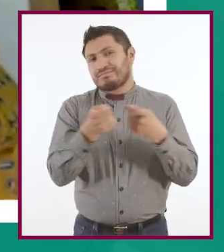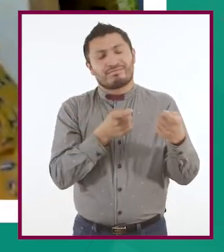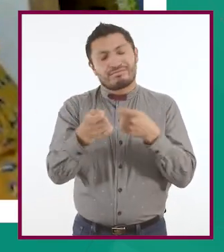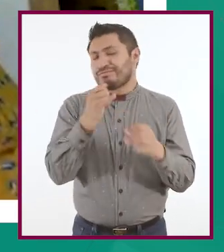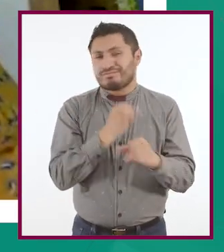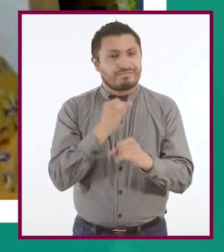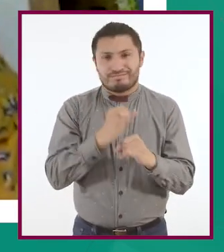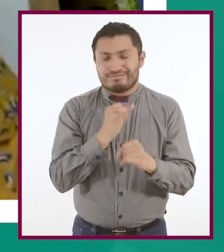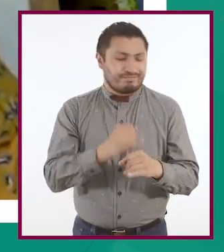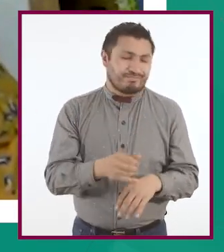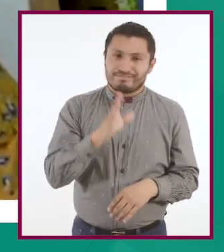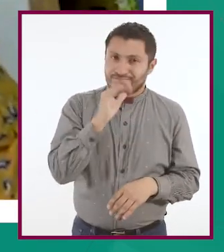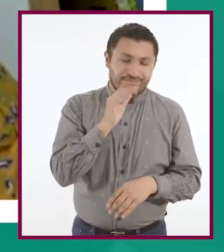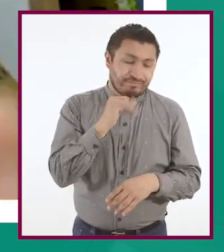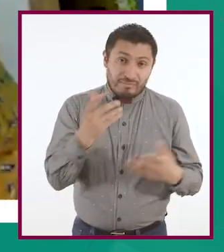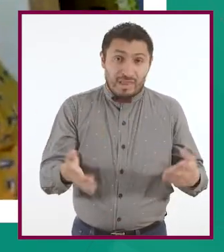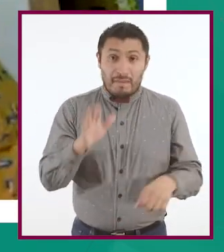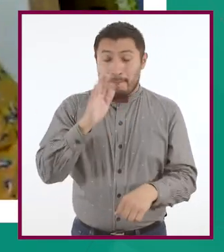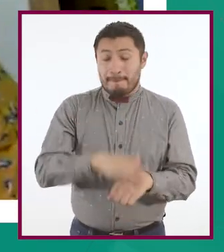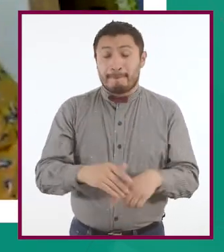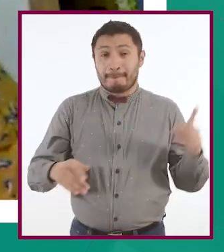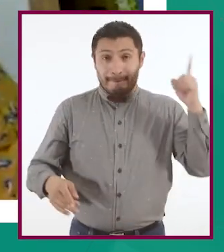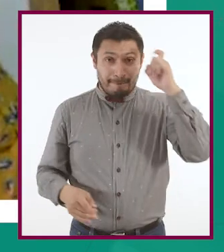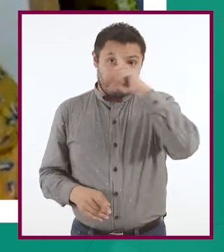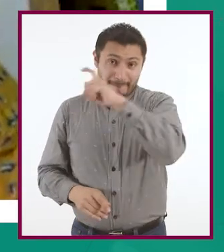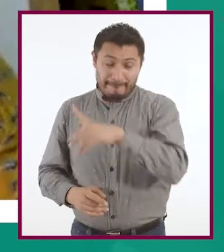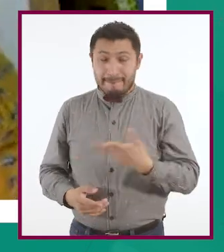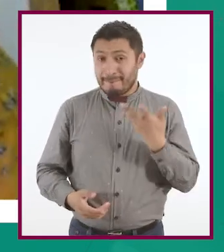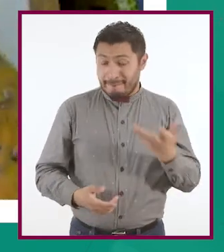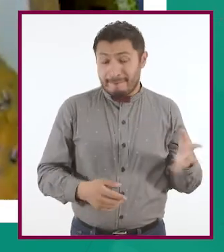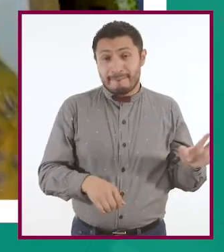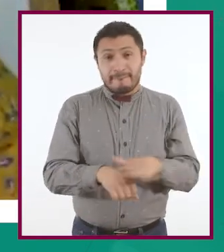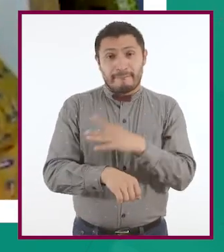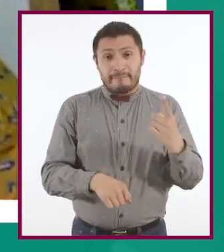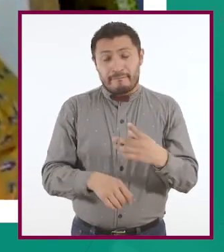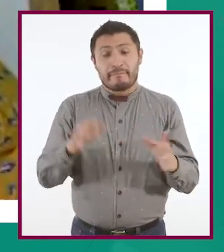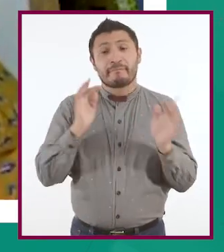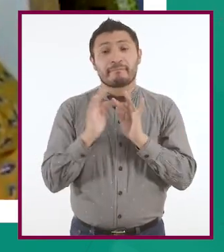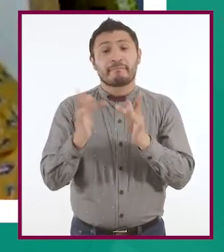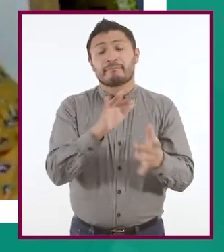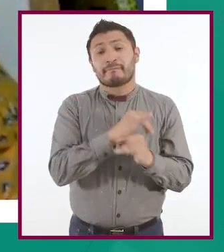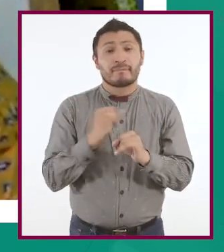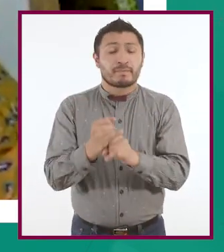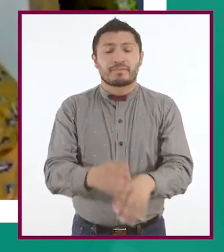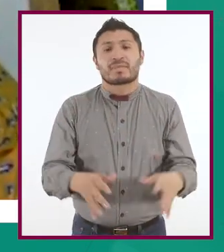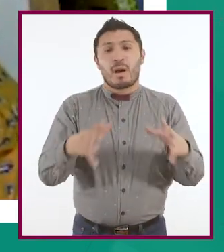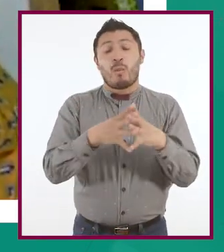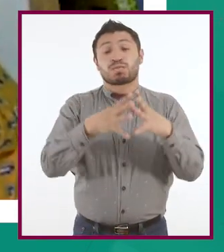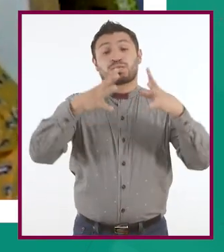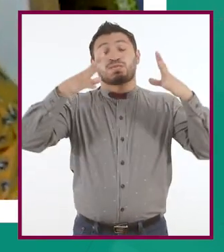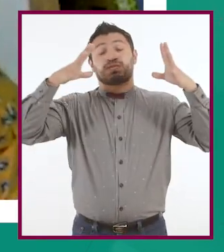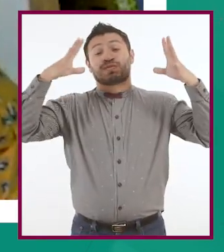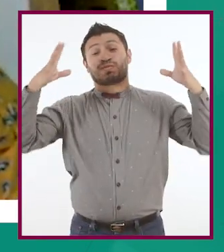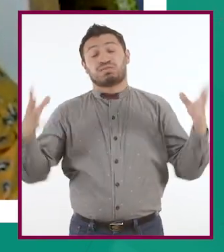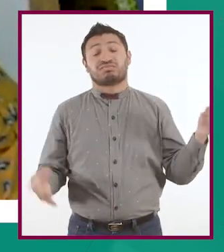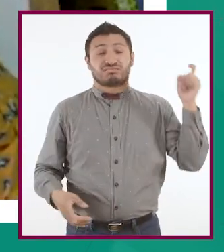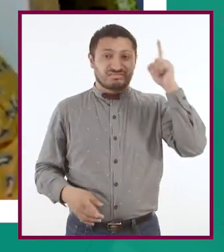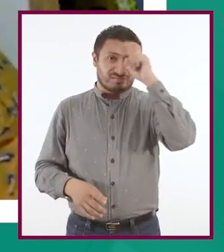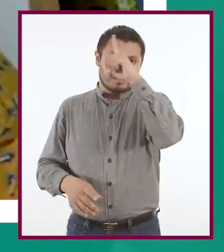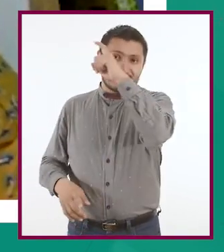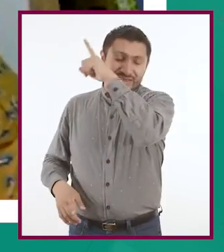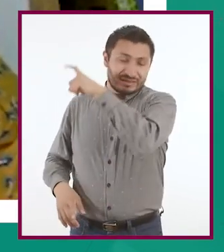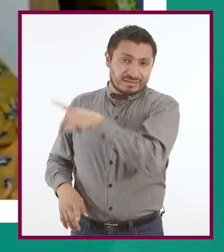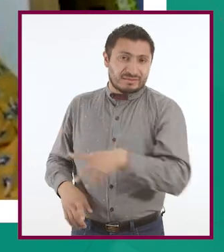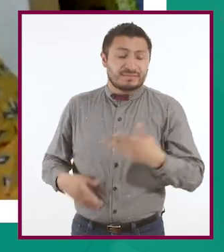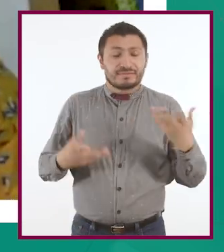forma virtual, que es mucho más complicado. Porque las redes son extensas, son complicadas